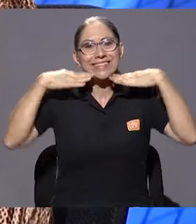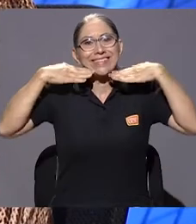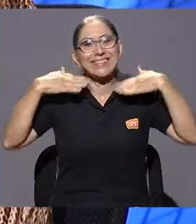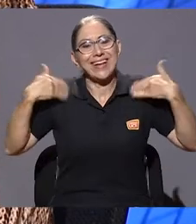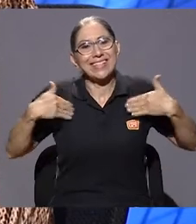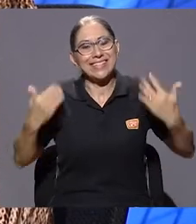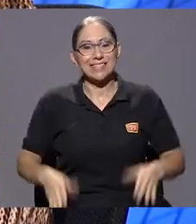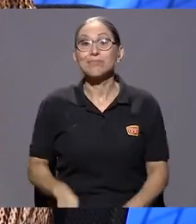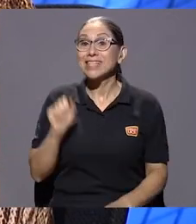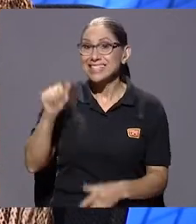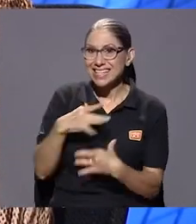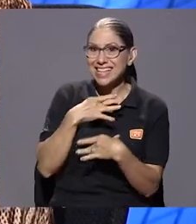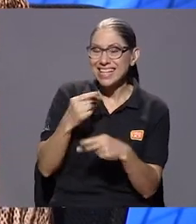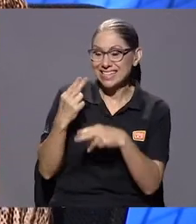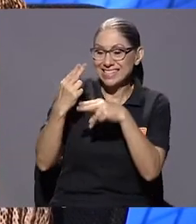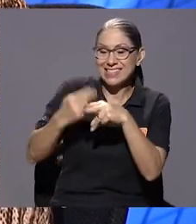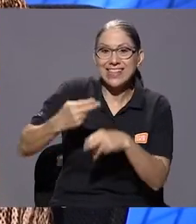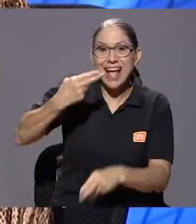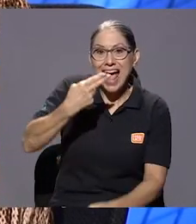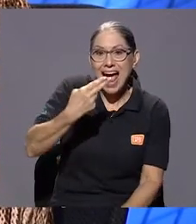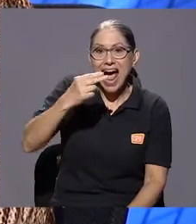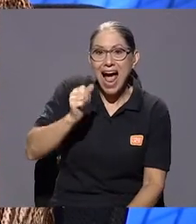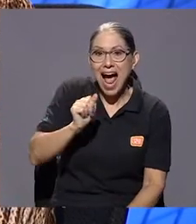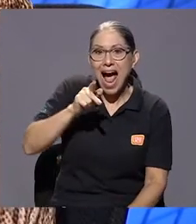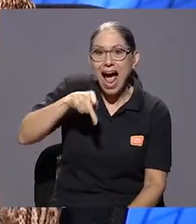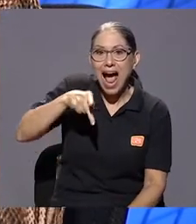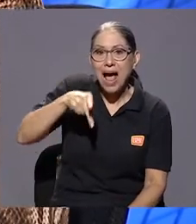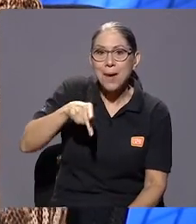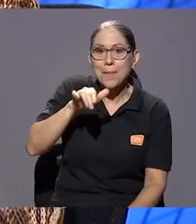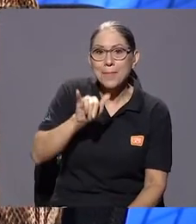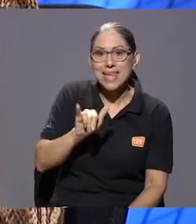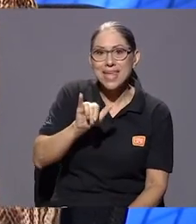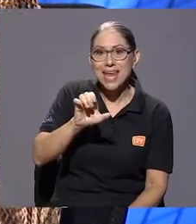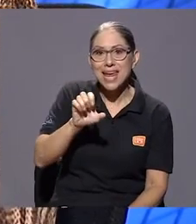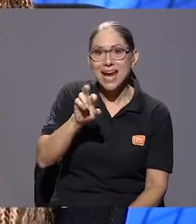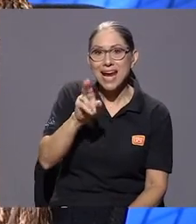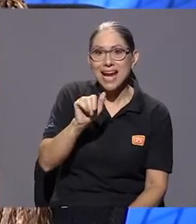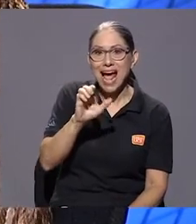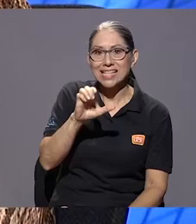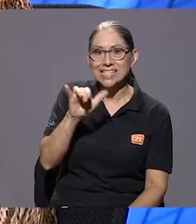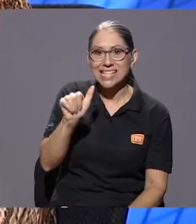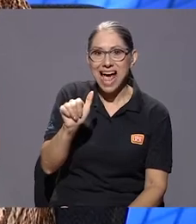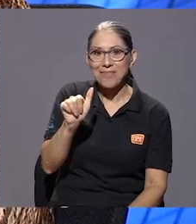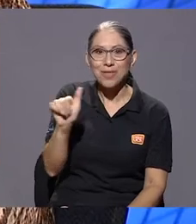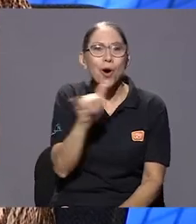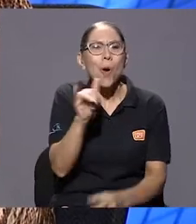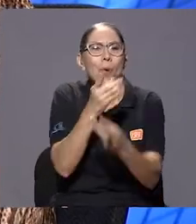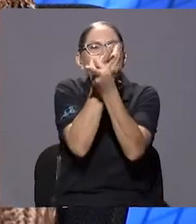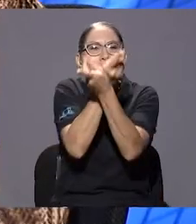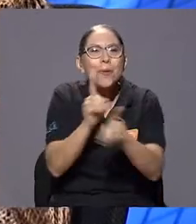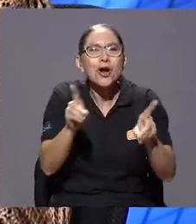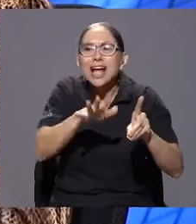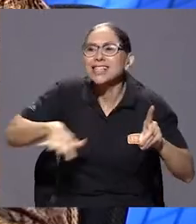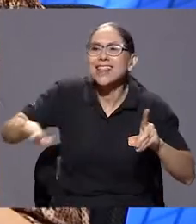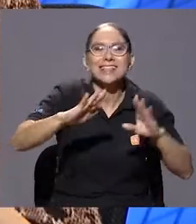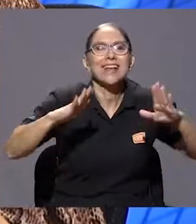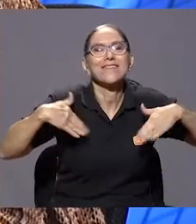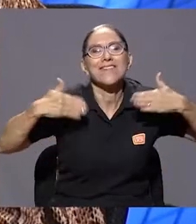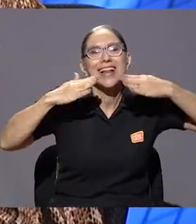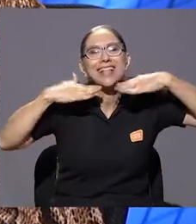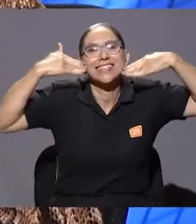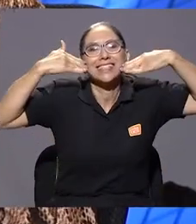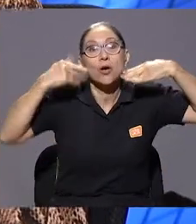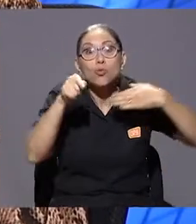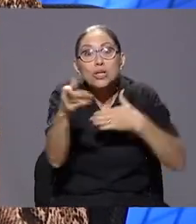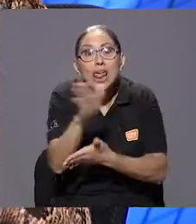interesante porque incluso se le ha llamado happycracia, que es como esta casi democracia, pero de ser feliz, ¿verdad? Donde obligatoriamente usted puede tener una